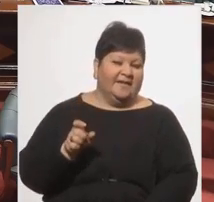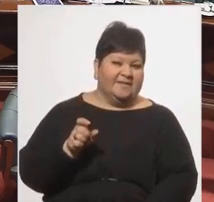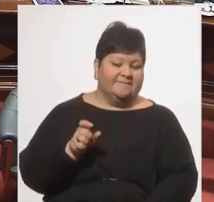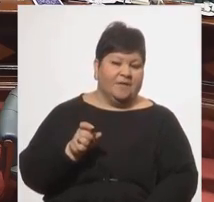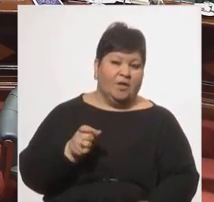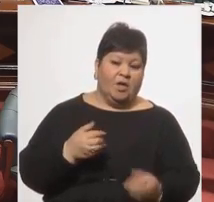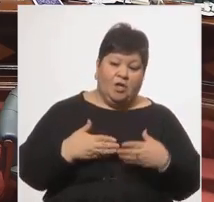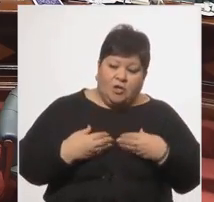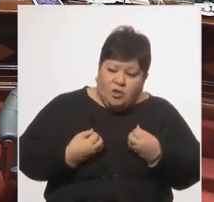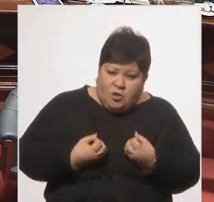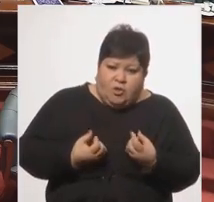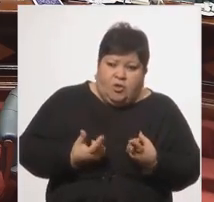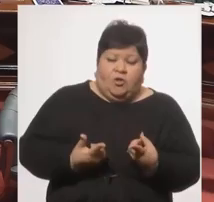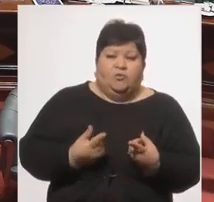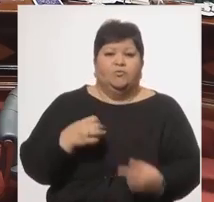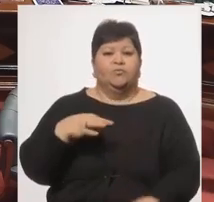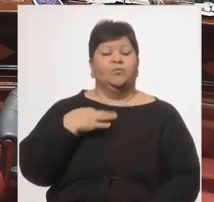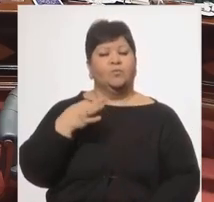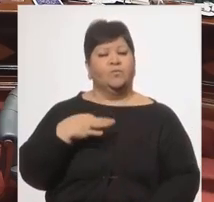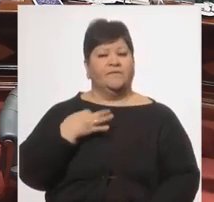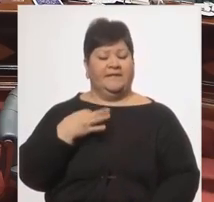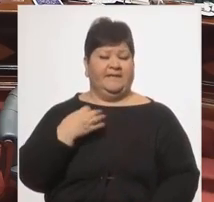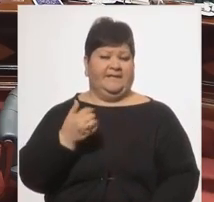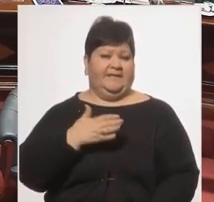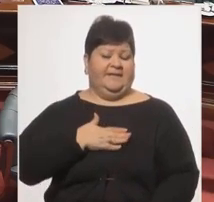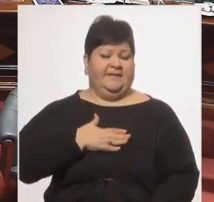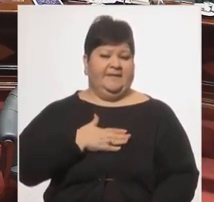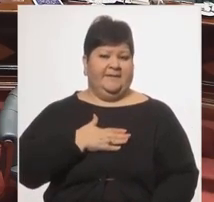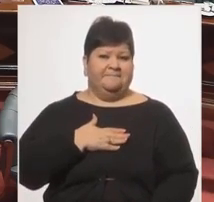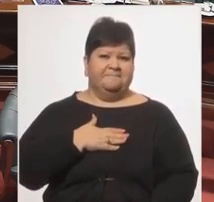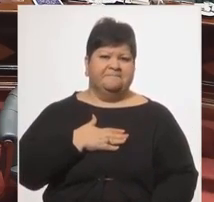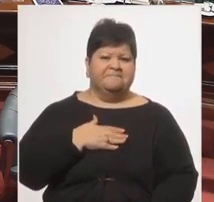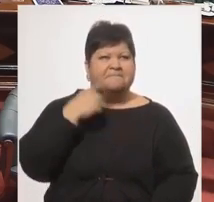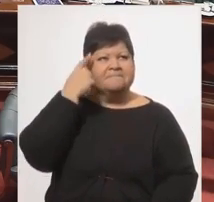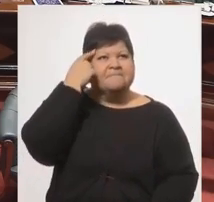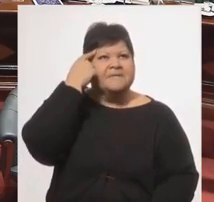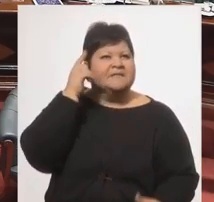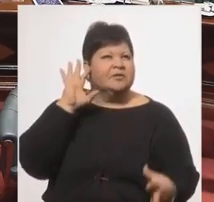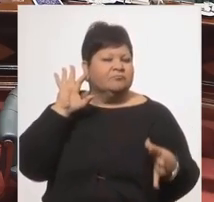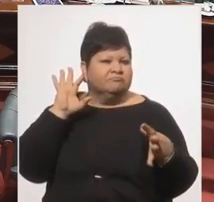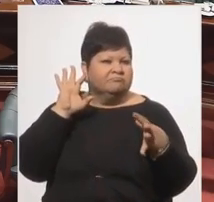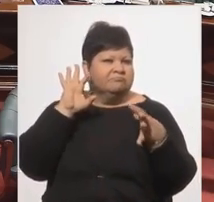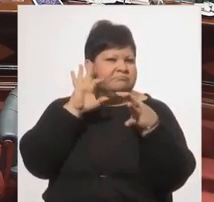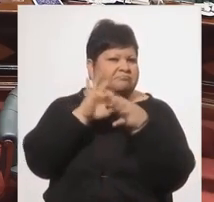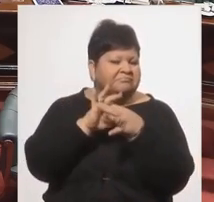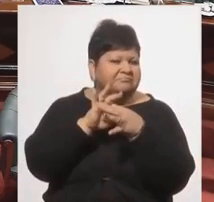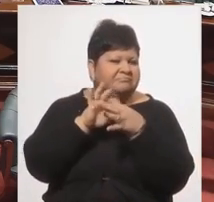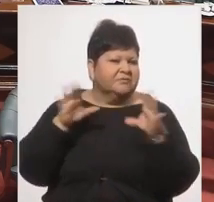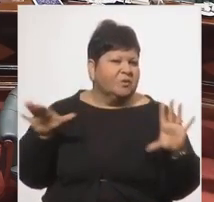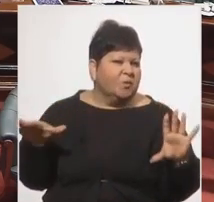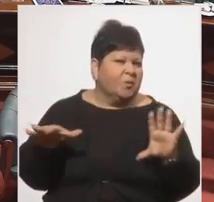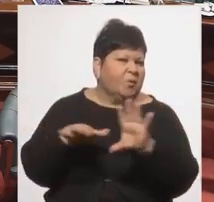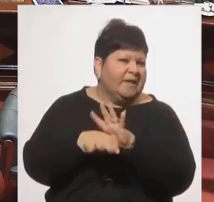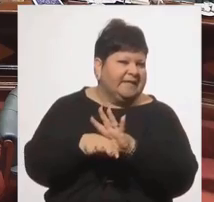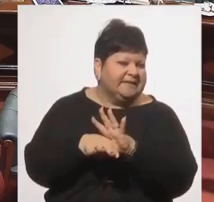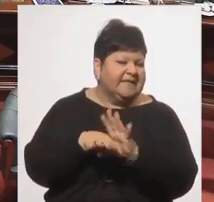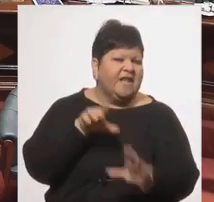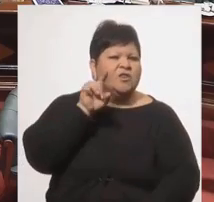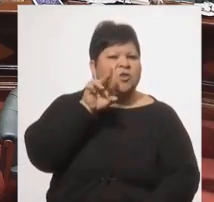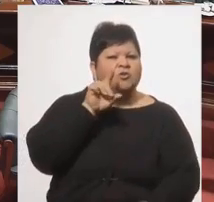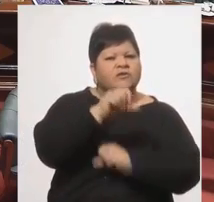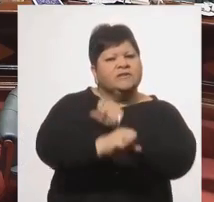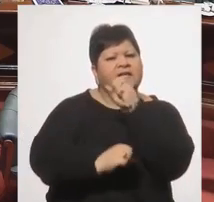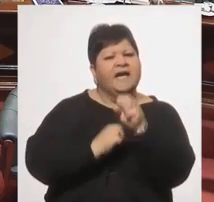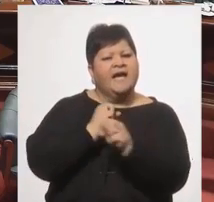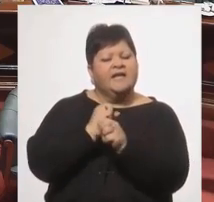al servicio de la causa en la que ha creído comprobada coherencia. Pagó con 12 años de su vida el compromiso